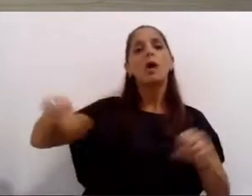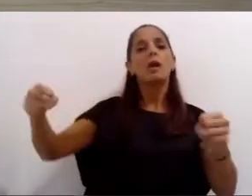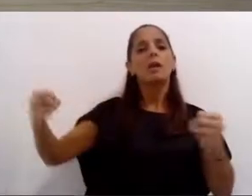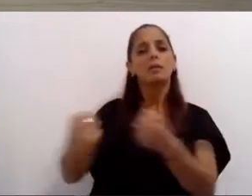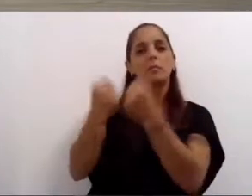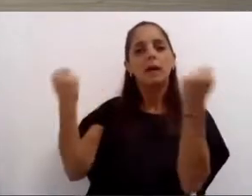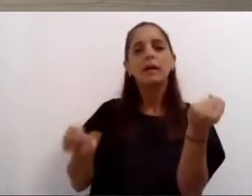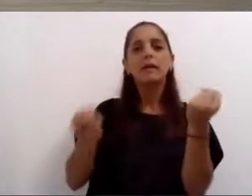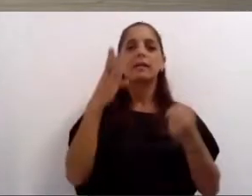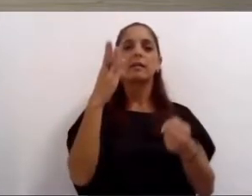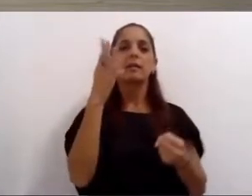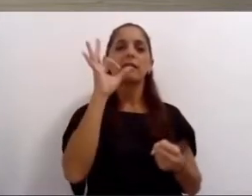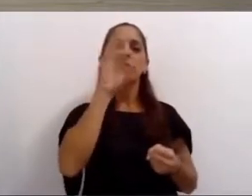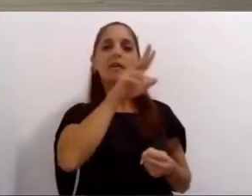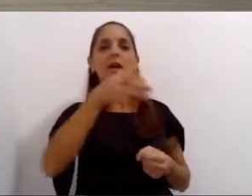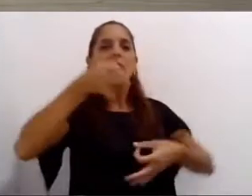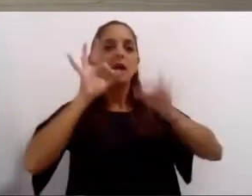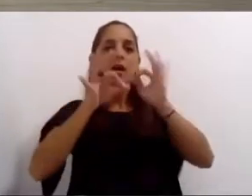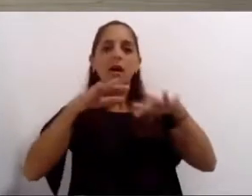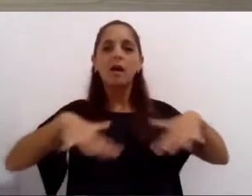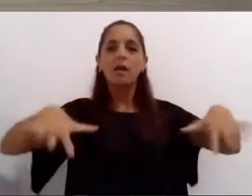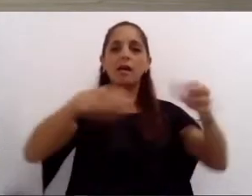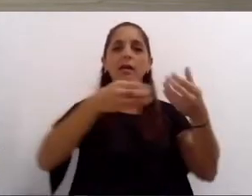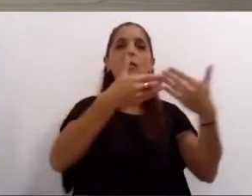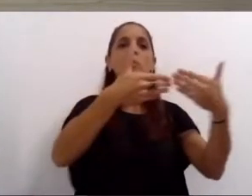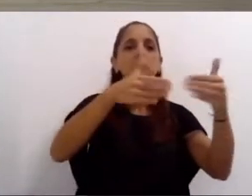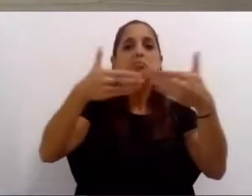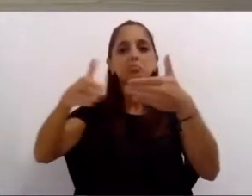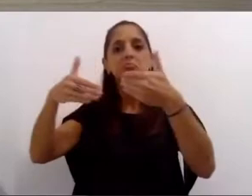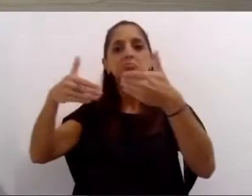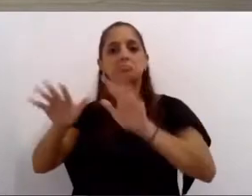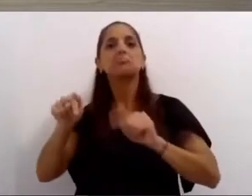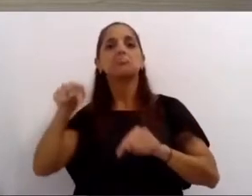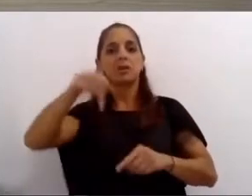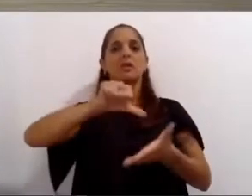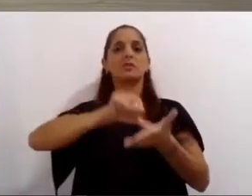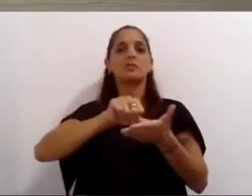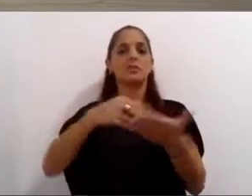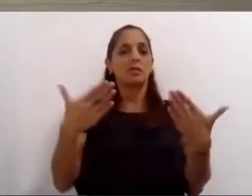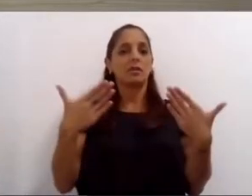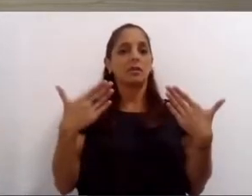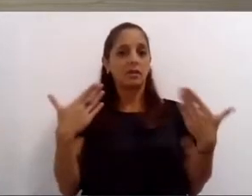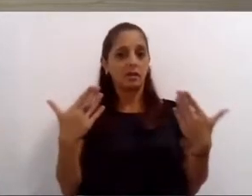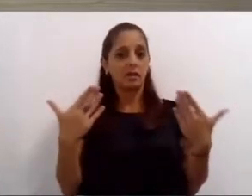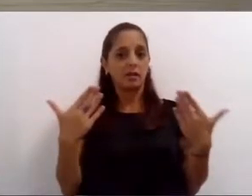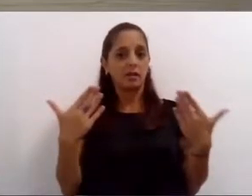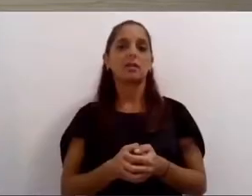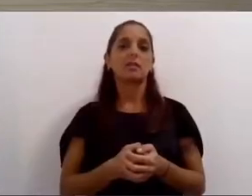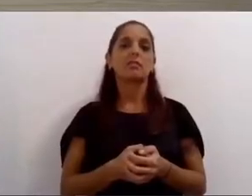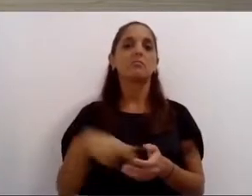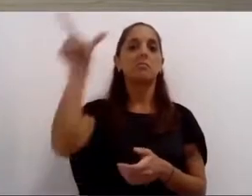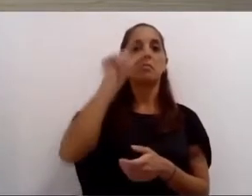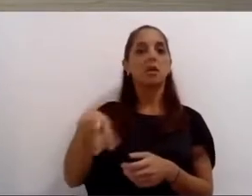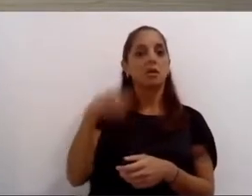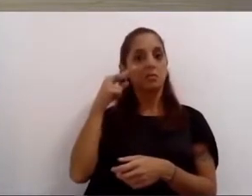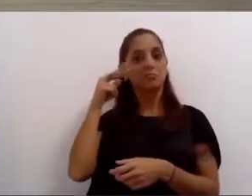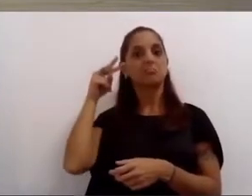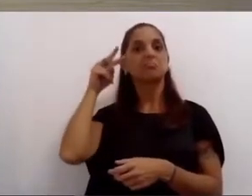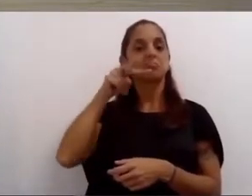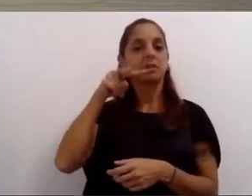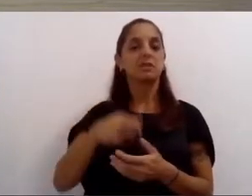respeto, recorrió el país. Eso también somos. A veces vale la pena recordarlo.